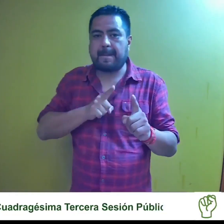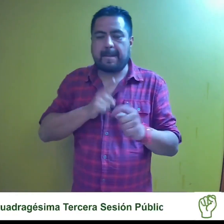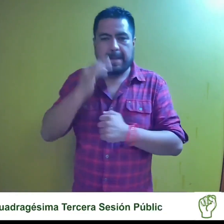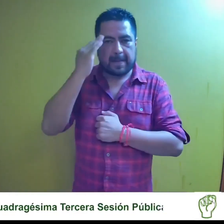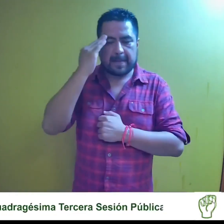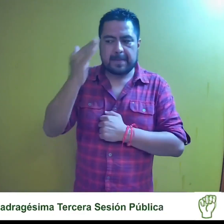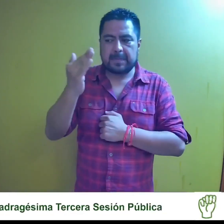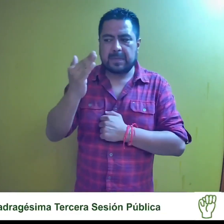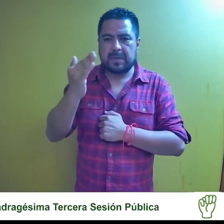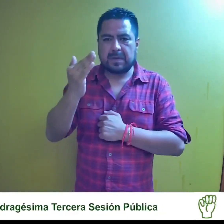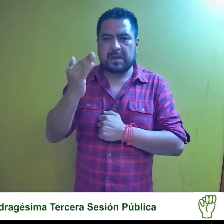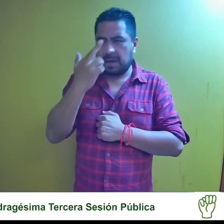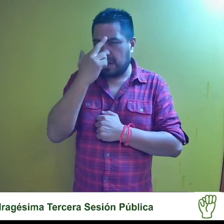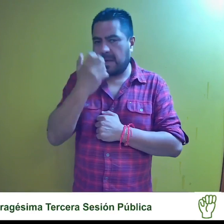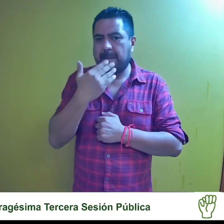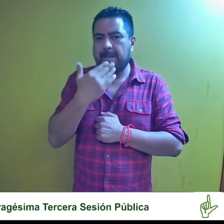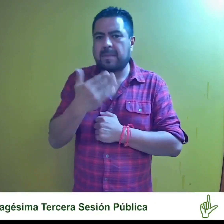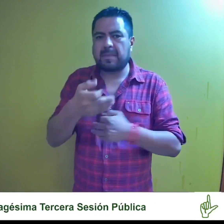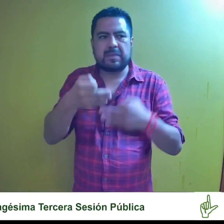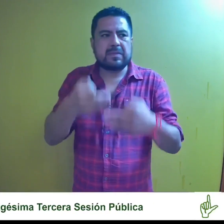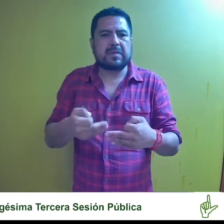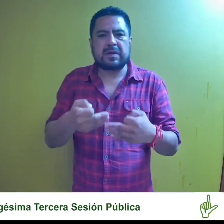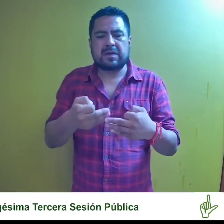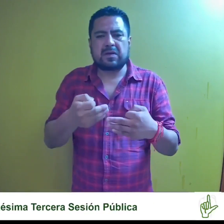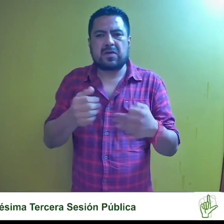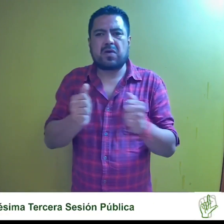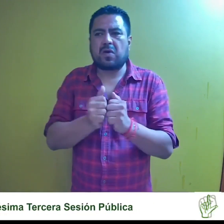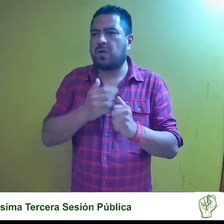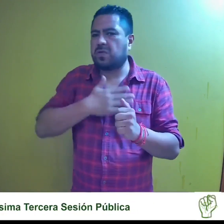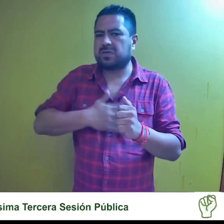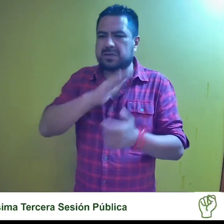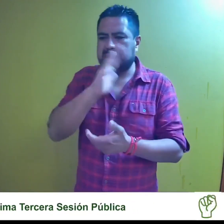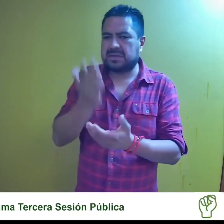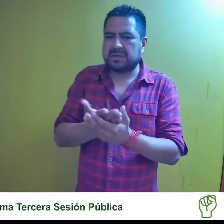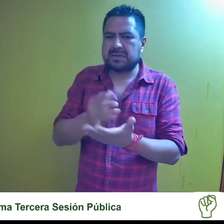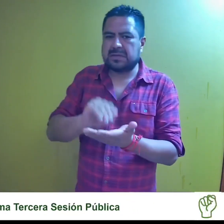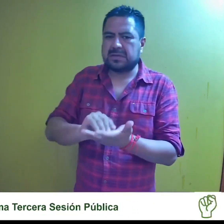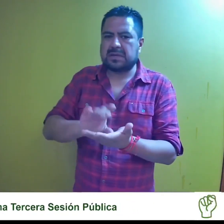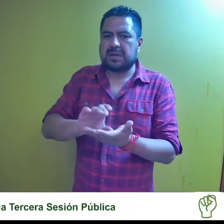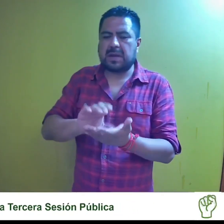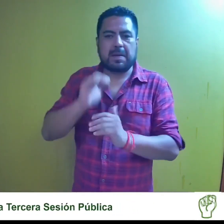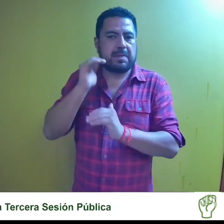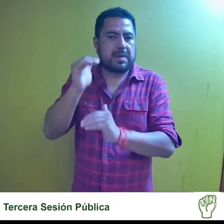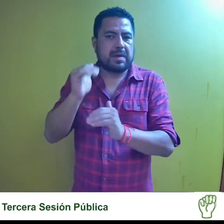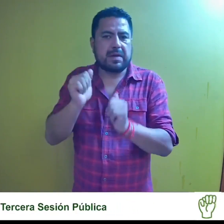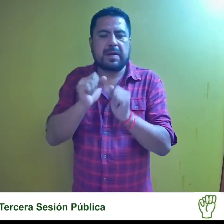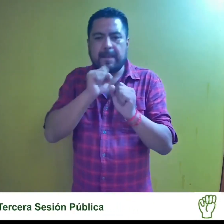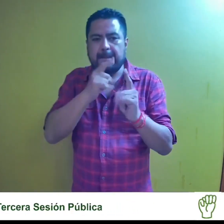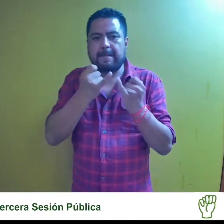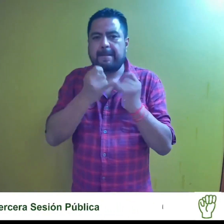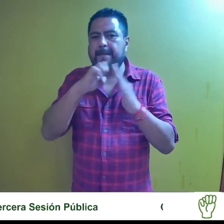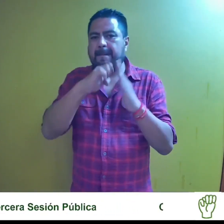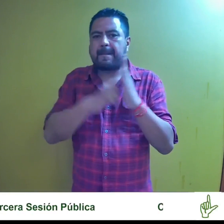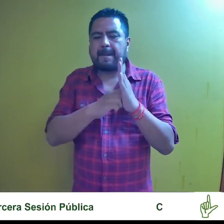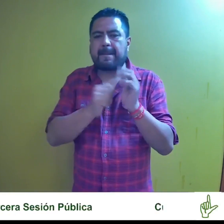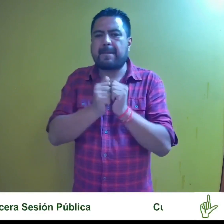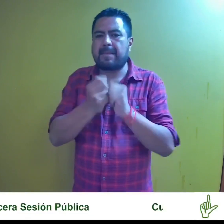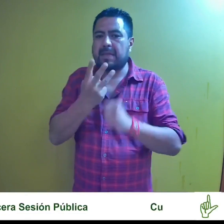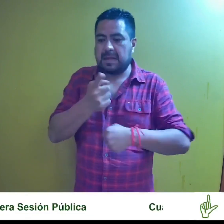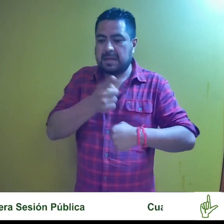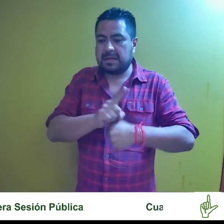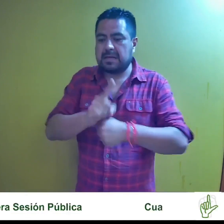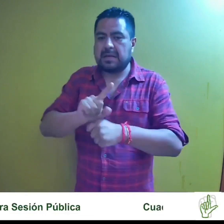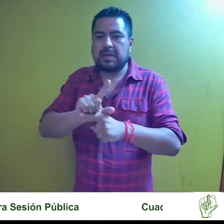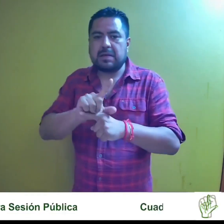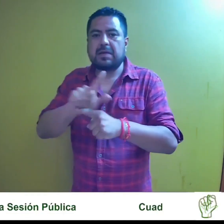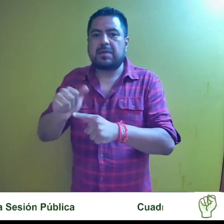por razonable y eficaz para utilizar una justicia pro-expedida. Máxime cuando los propios estatutos establecen el término de tres días para